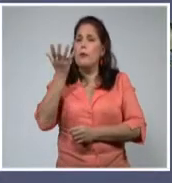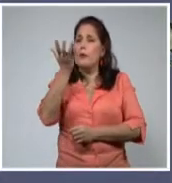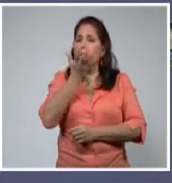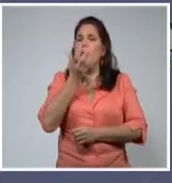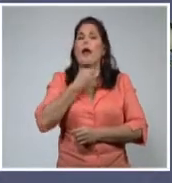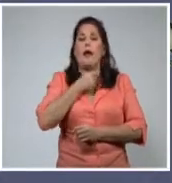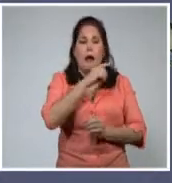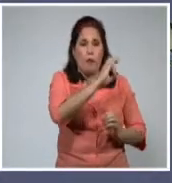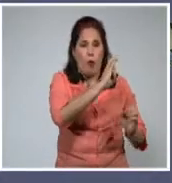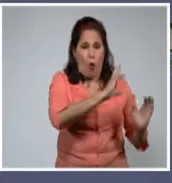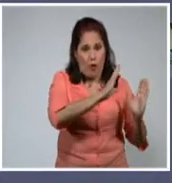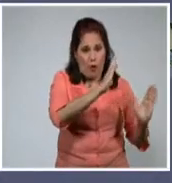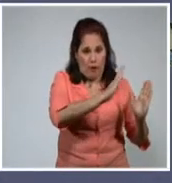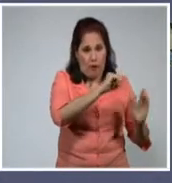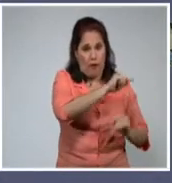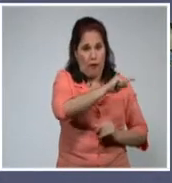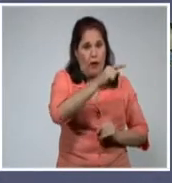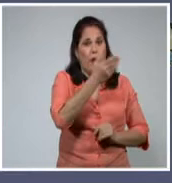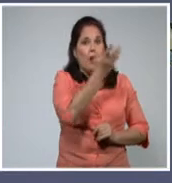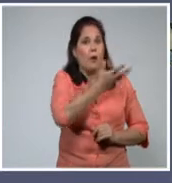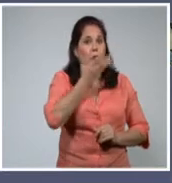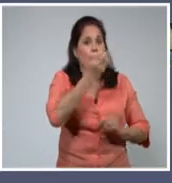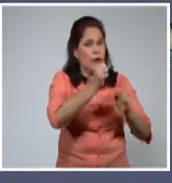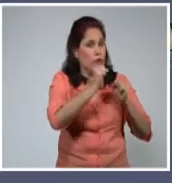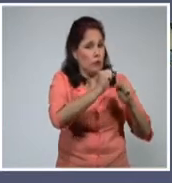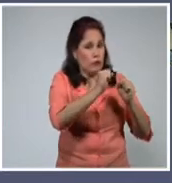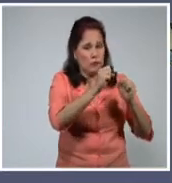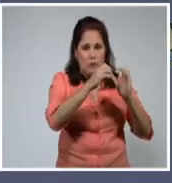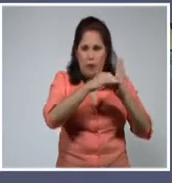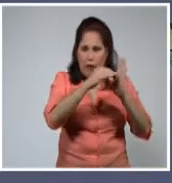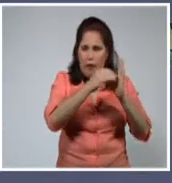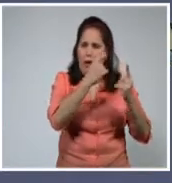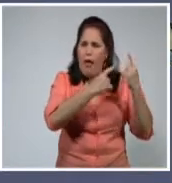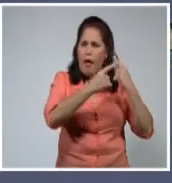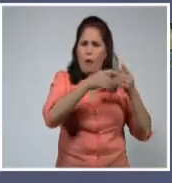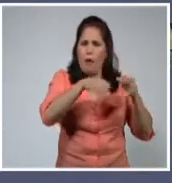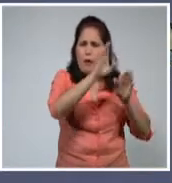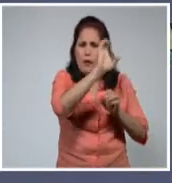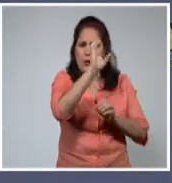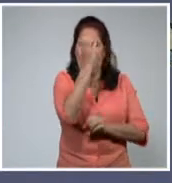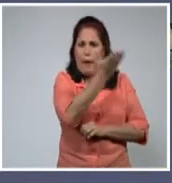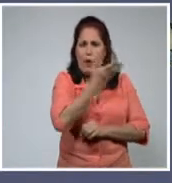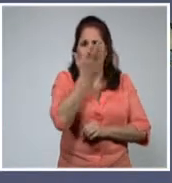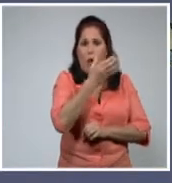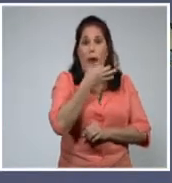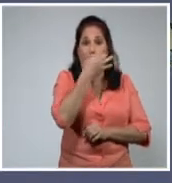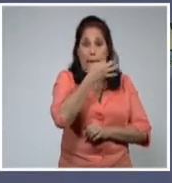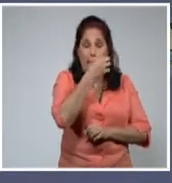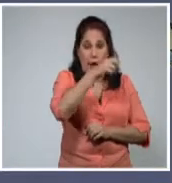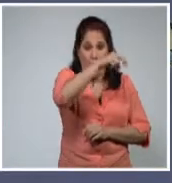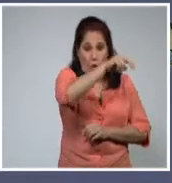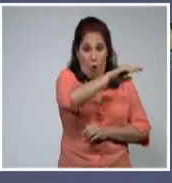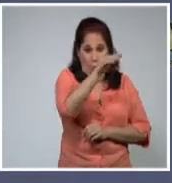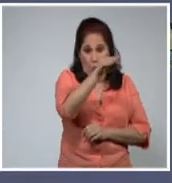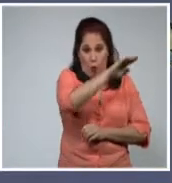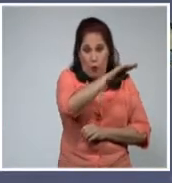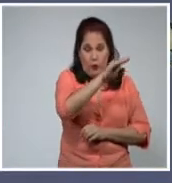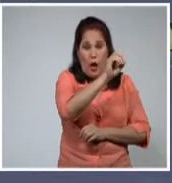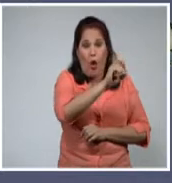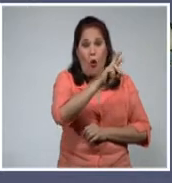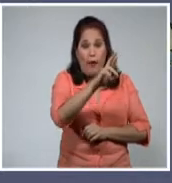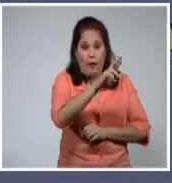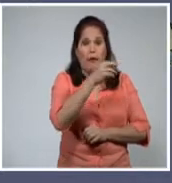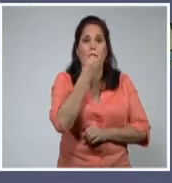de la parte oriental del país han llegado a ser algo fuertes durante la tarde. Algunas estaciones meteorológicas, sobre todo en zonas de la costa norte de la parte oriental de la Chipiera, están